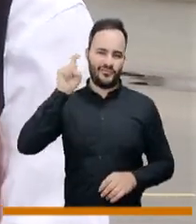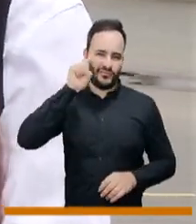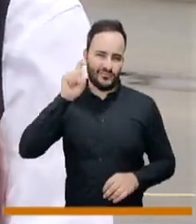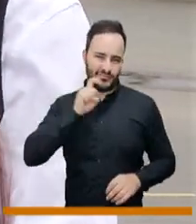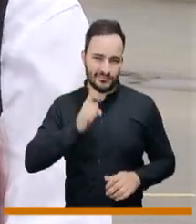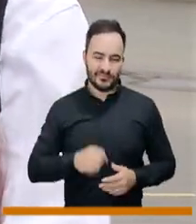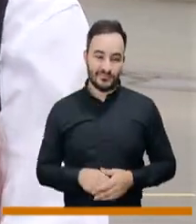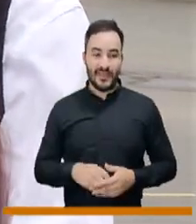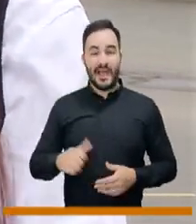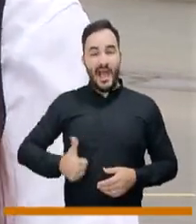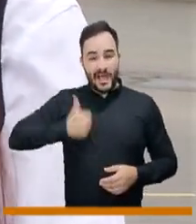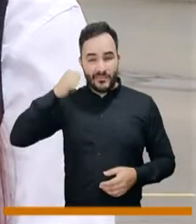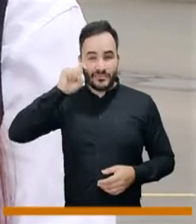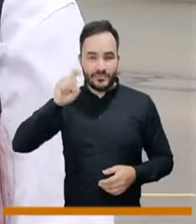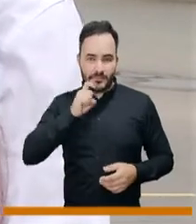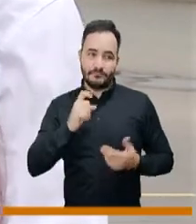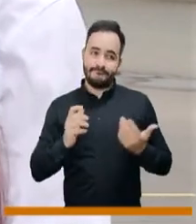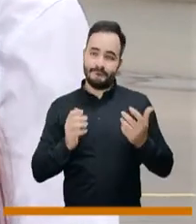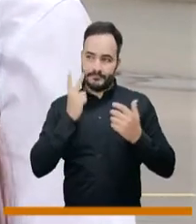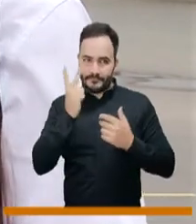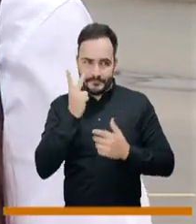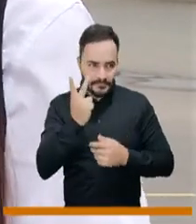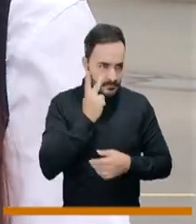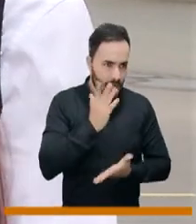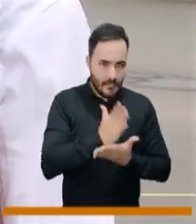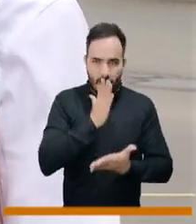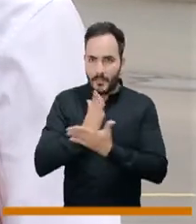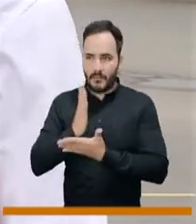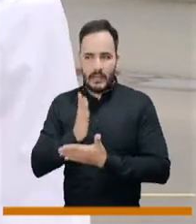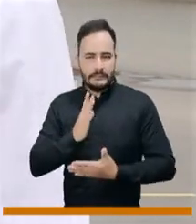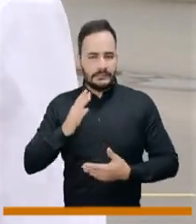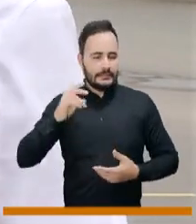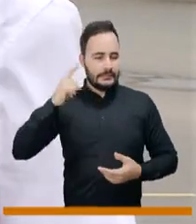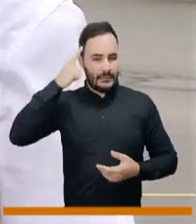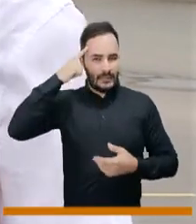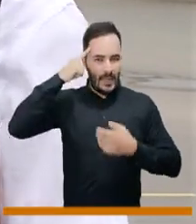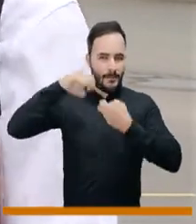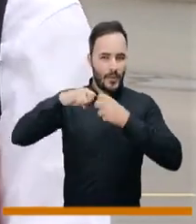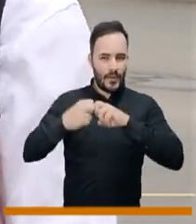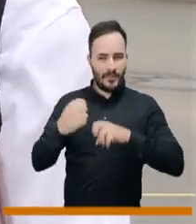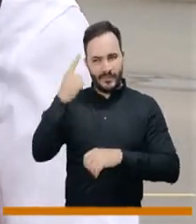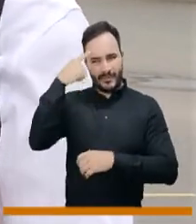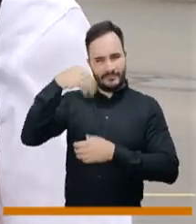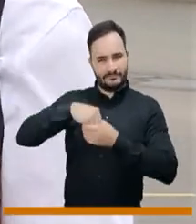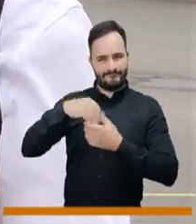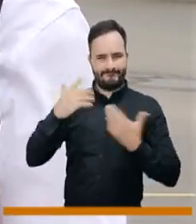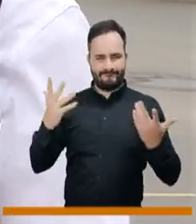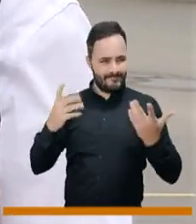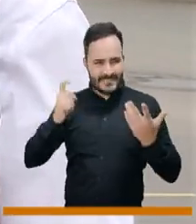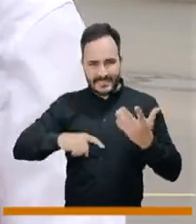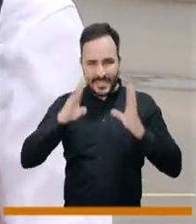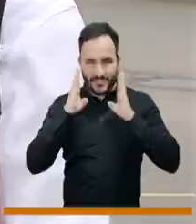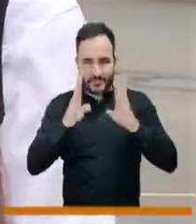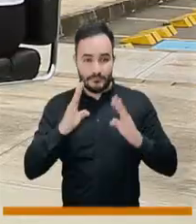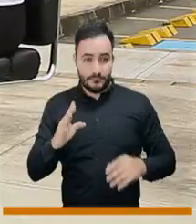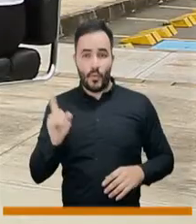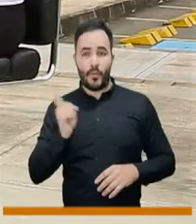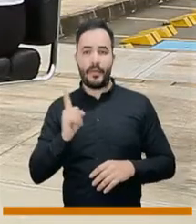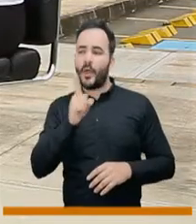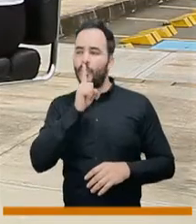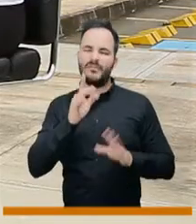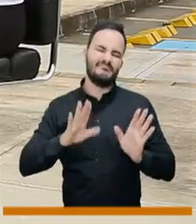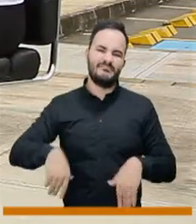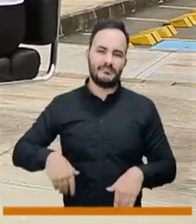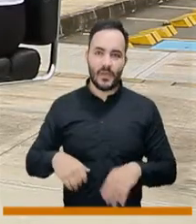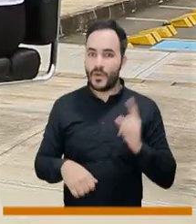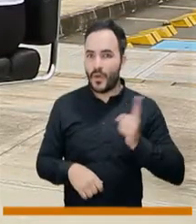sexual tienden a desarrollar una enfermedad mental o un problema mental que va a requerir ayuda. Y como no se tiene